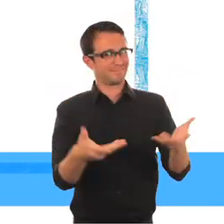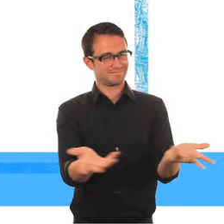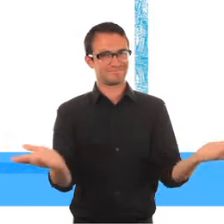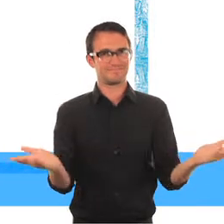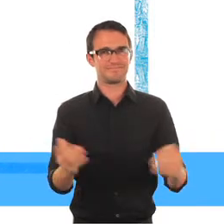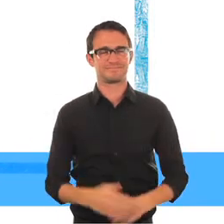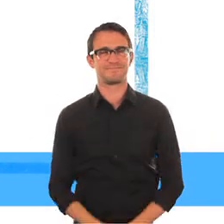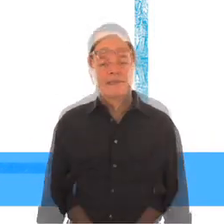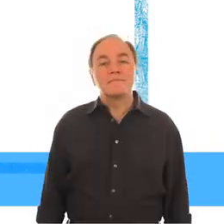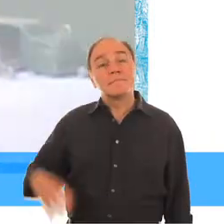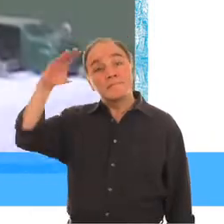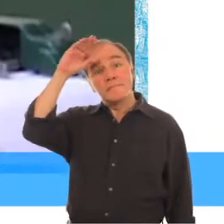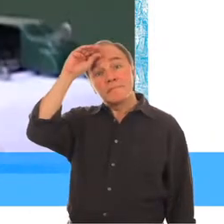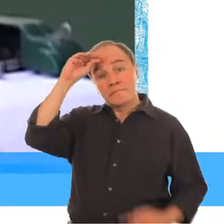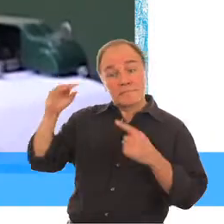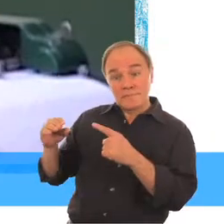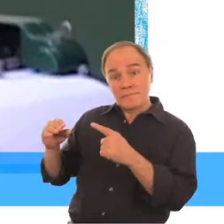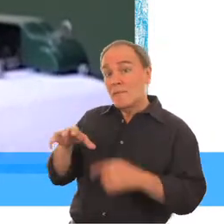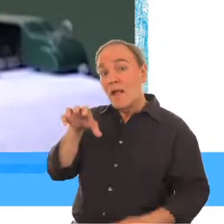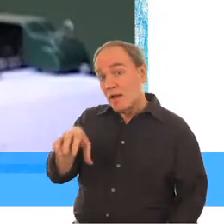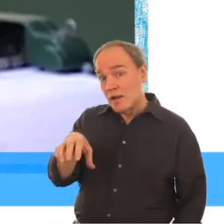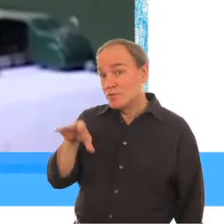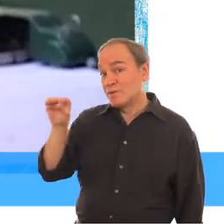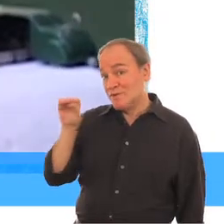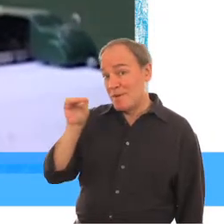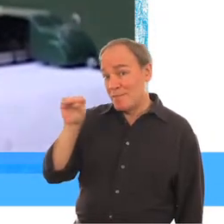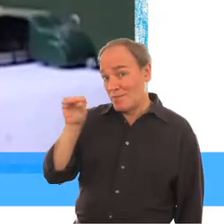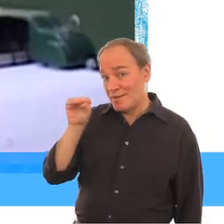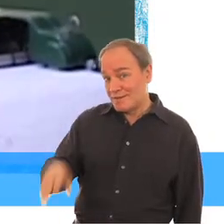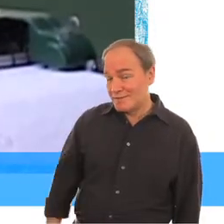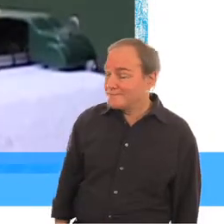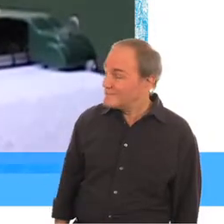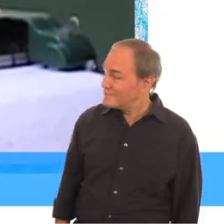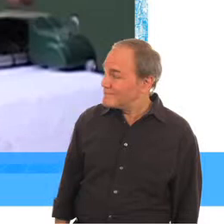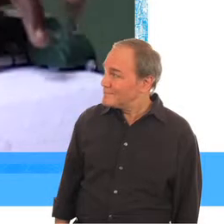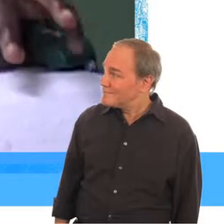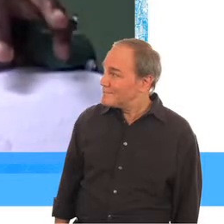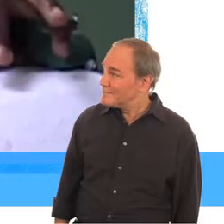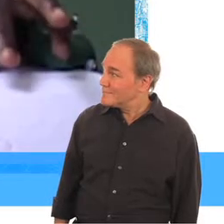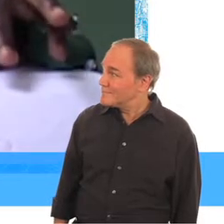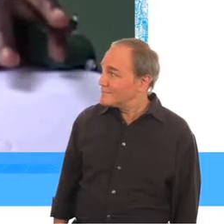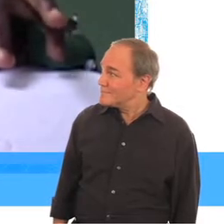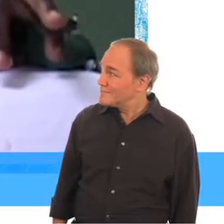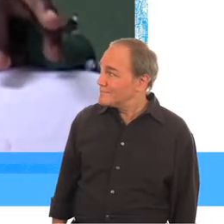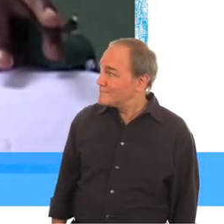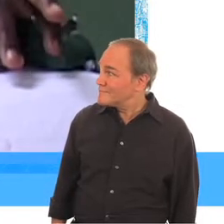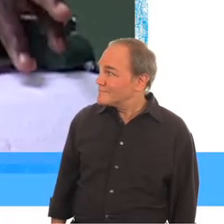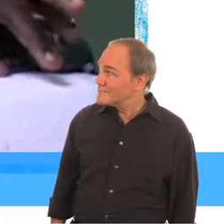Una perspectiva desde Zimbabue Niña de Zimbabue con ceguera, usando una máquina de escribir braille